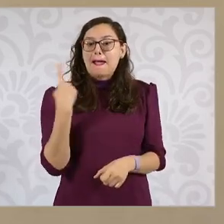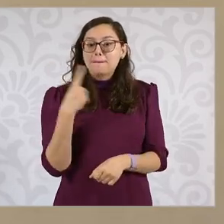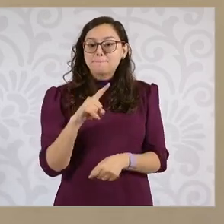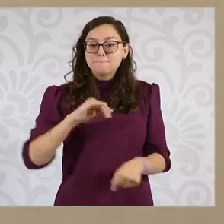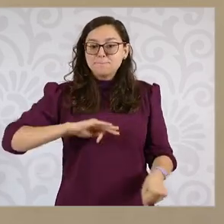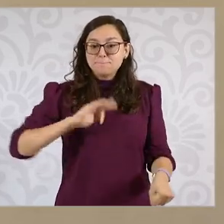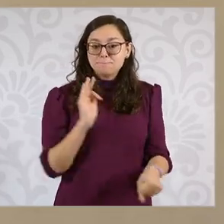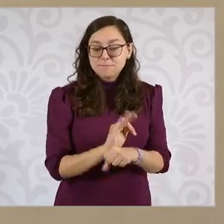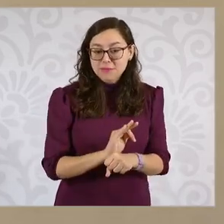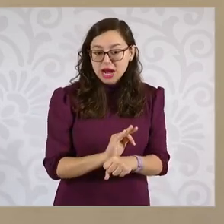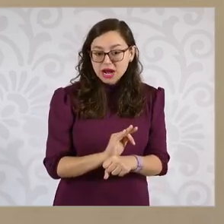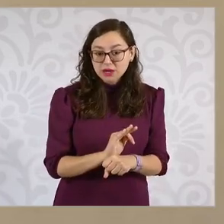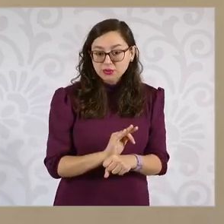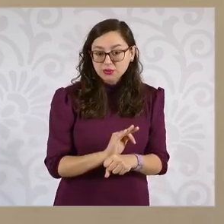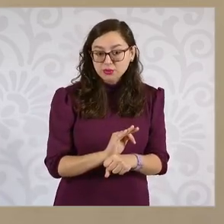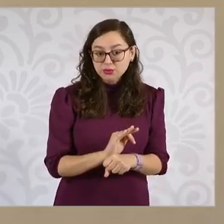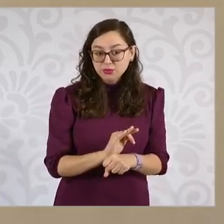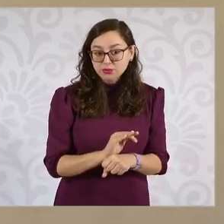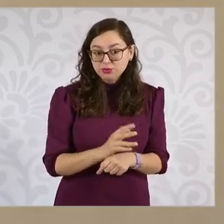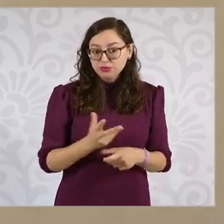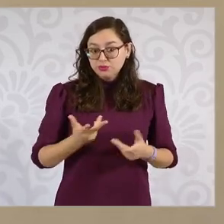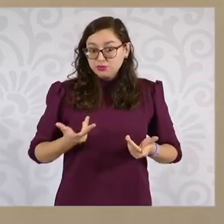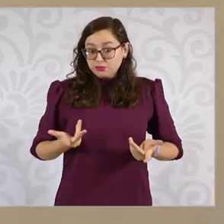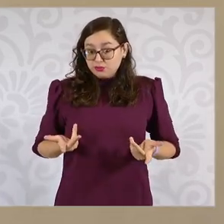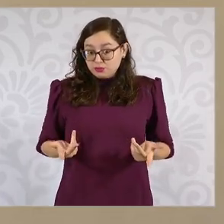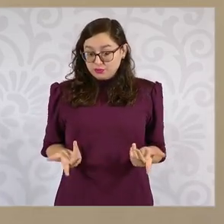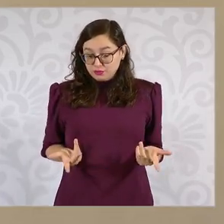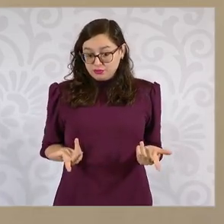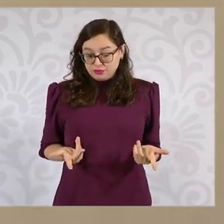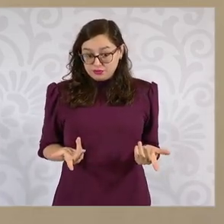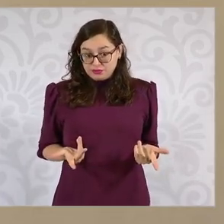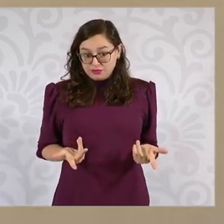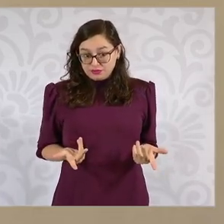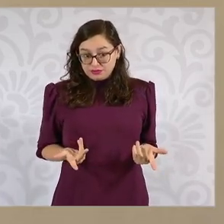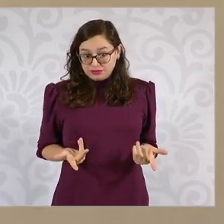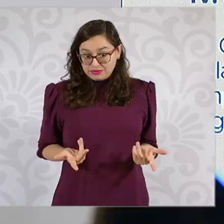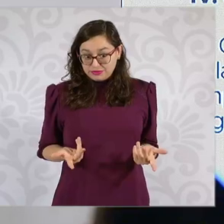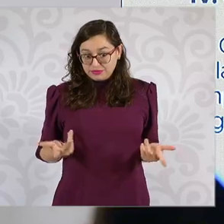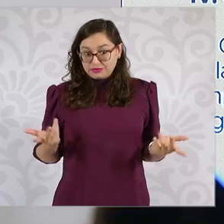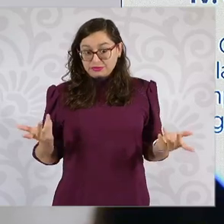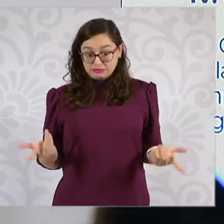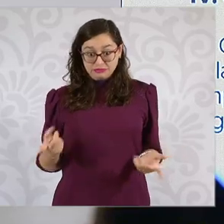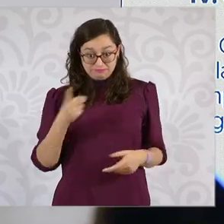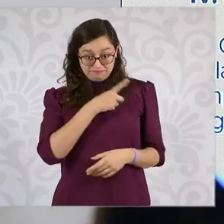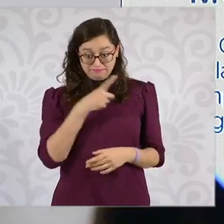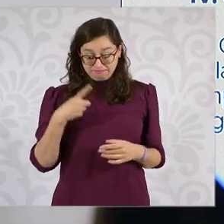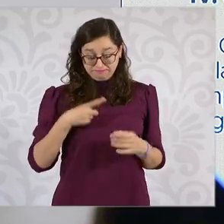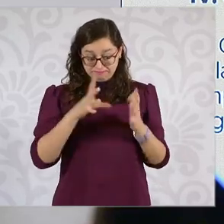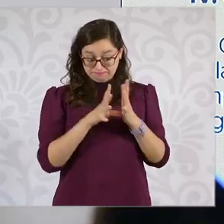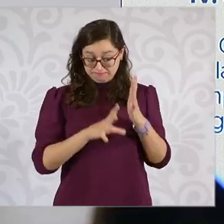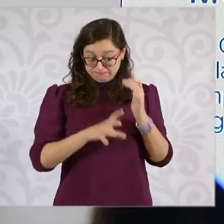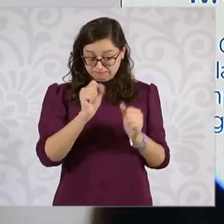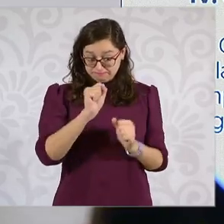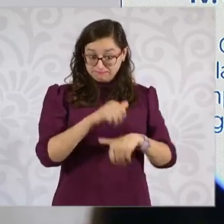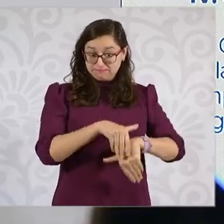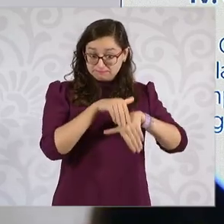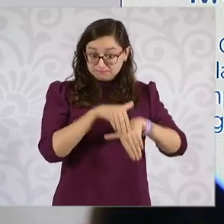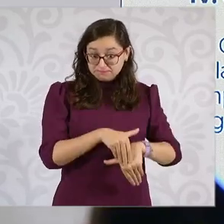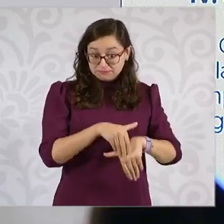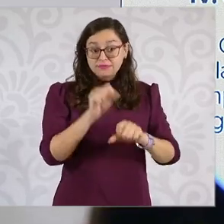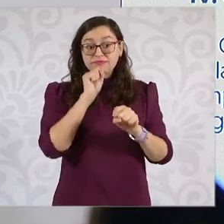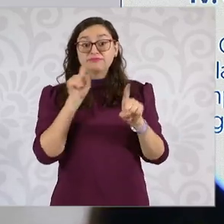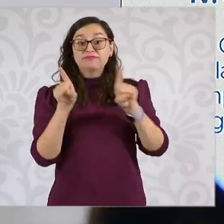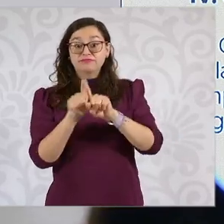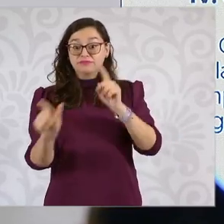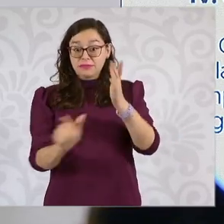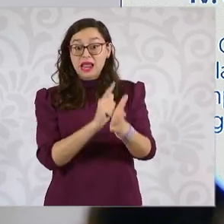Porque para hacer una suspensión de un amparo, pues no sólo hay que cumplir con la Constitución, sino cumplir con